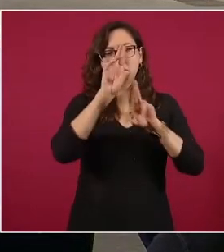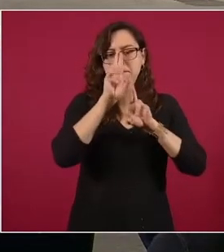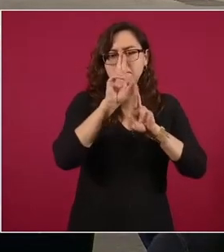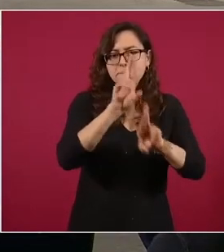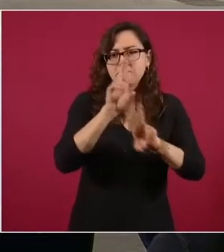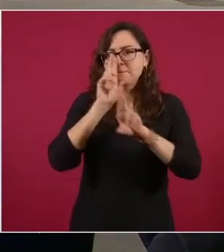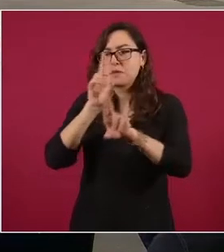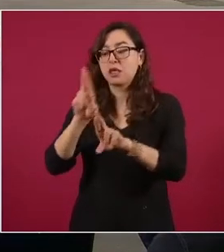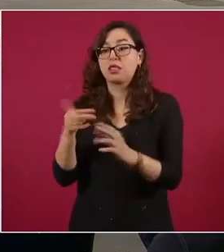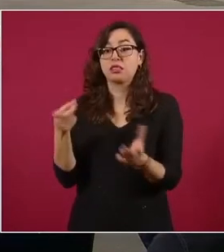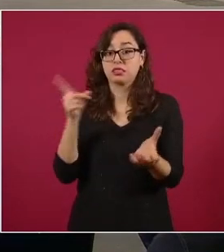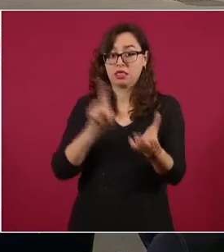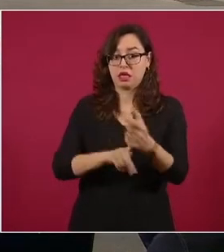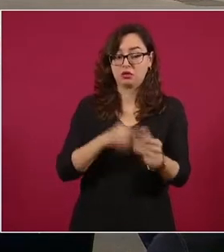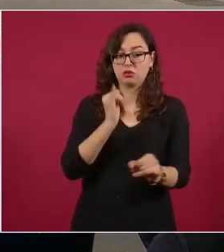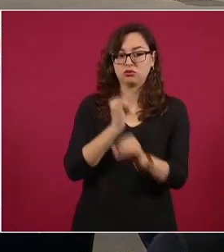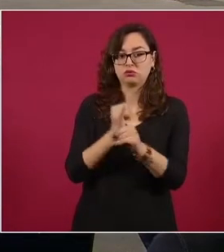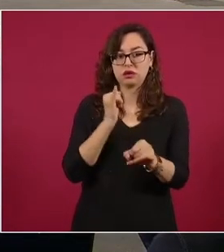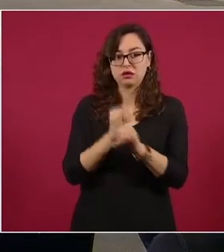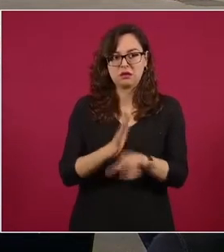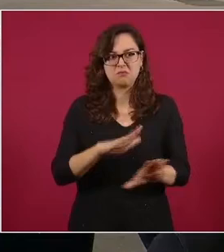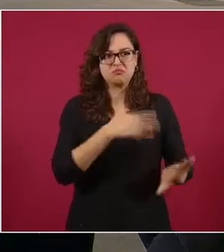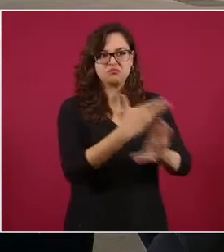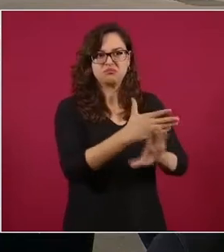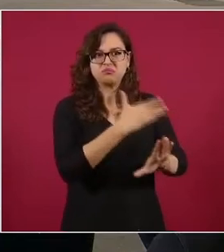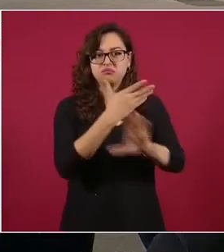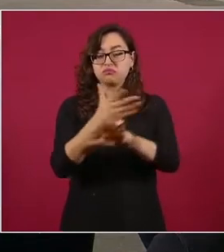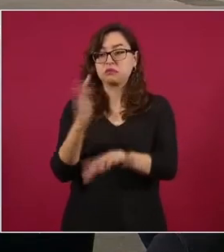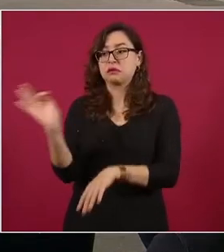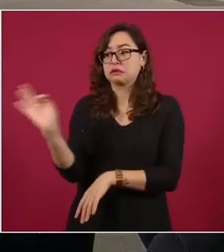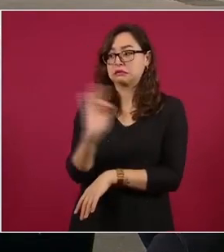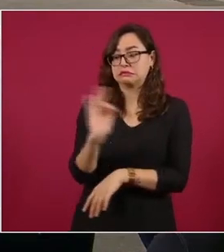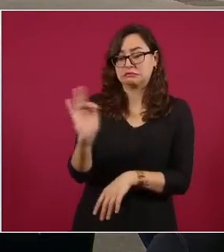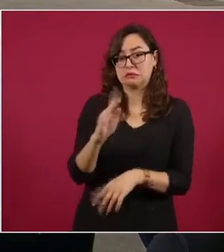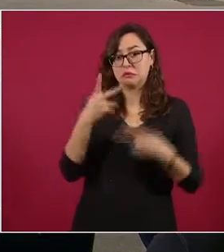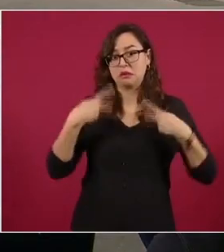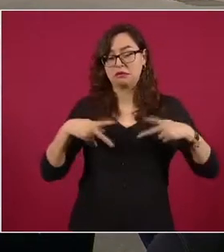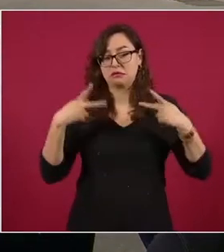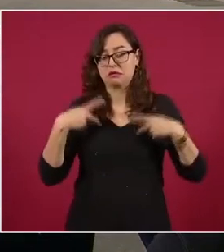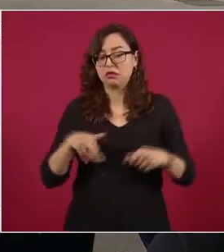en el mundo virtual pueden tener consecuencias en la vida real.